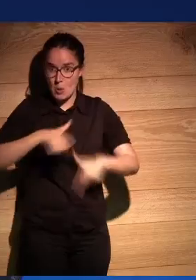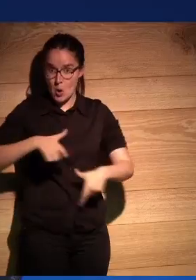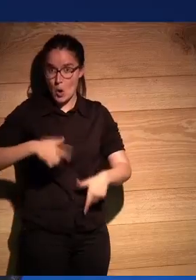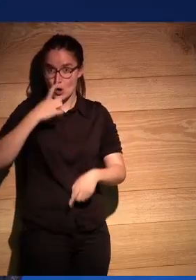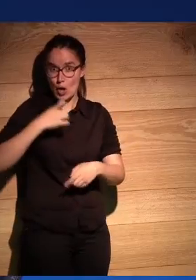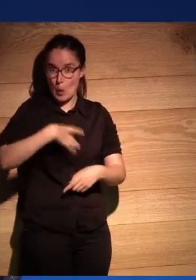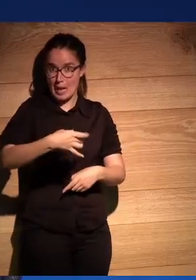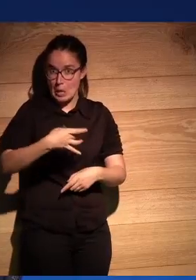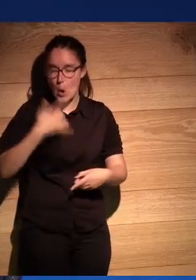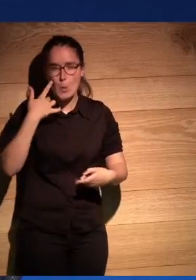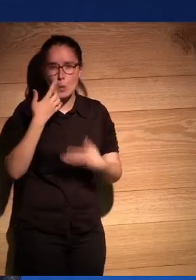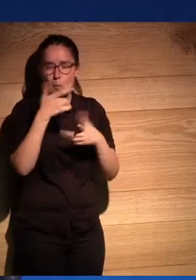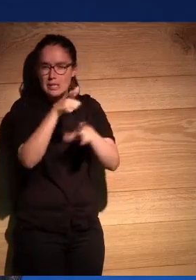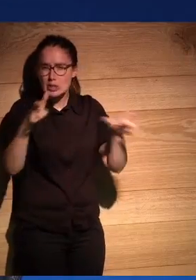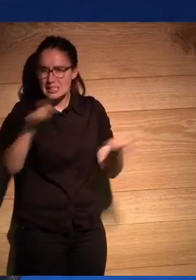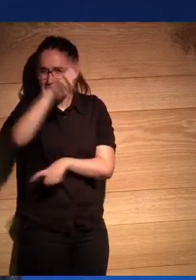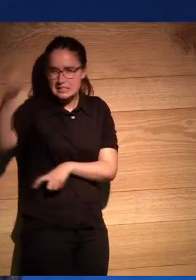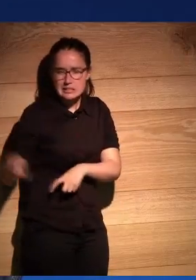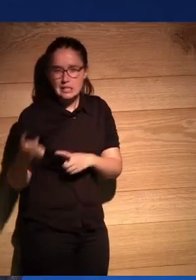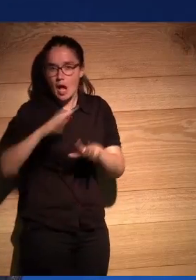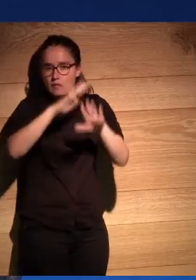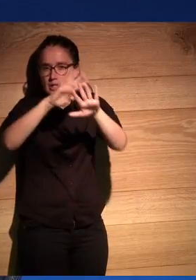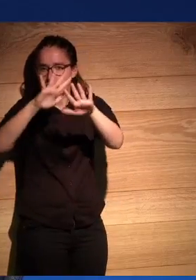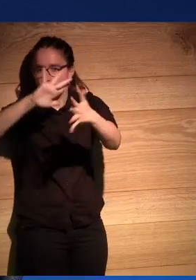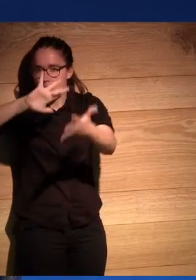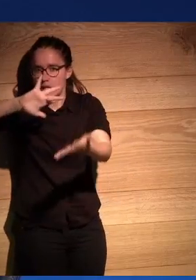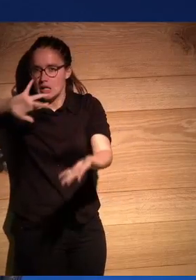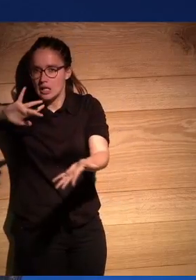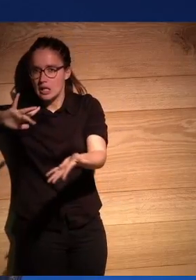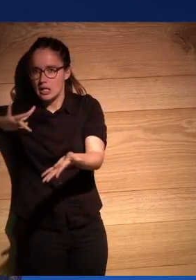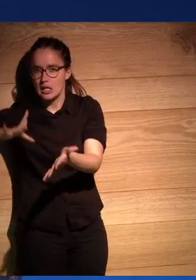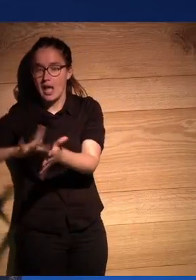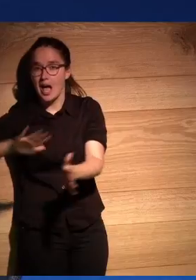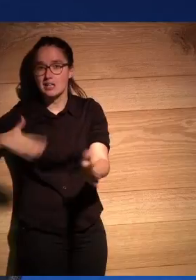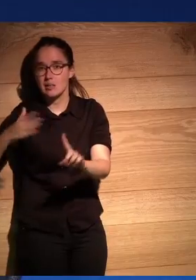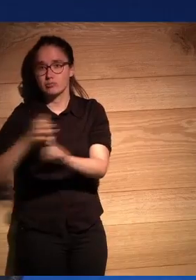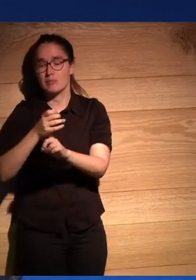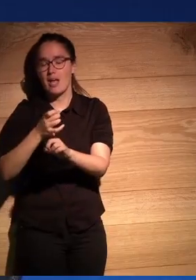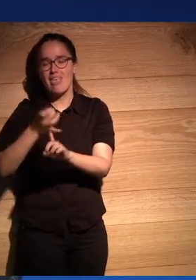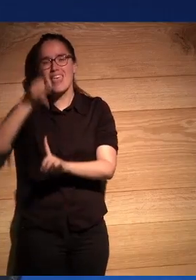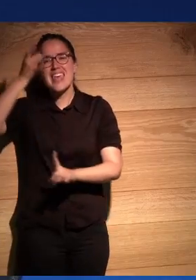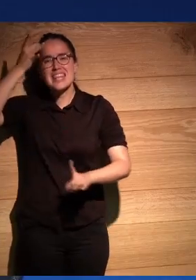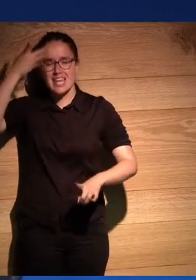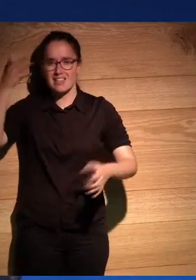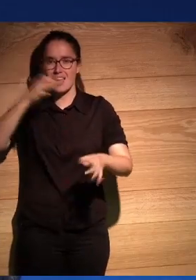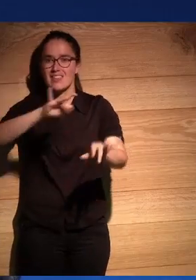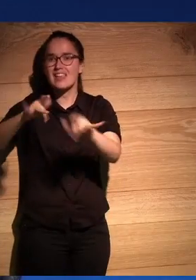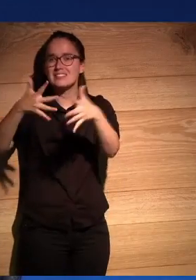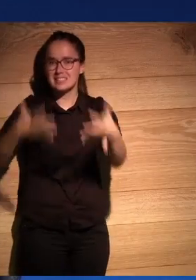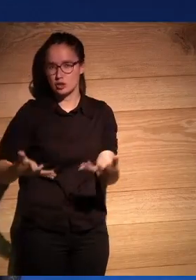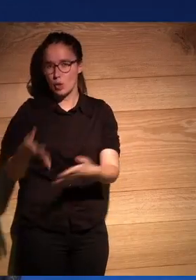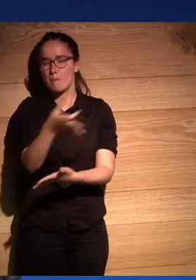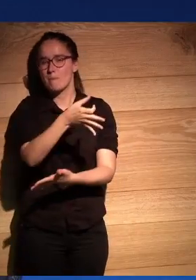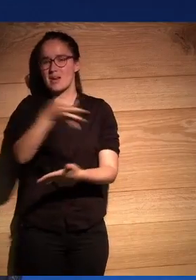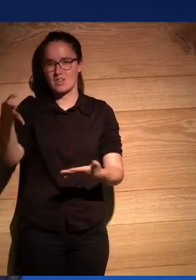personajes y la novela se va como vaciando y vaciando y vaciando hasta alcanzar la idea del desierto que puede ser la perfección